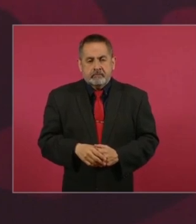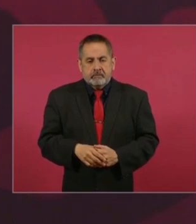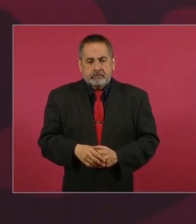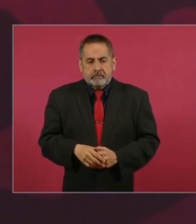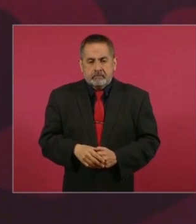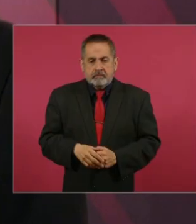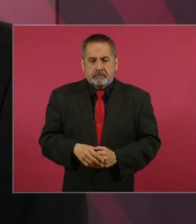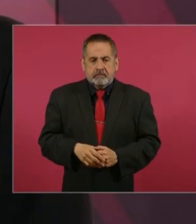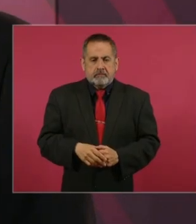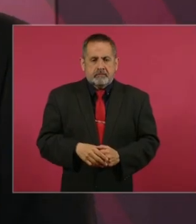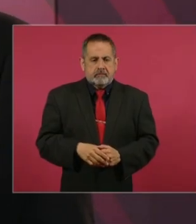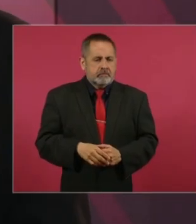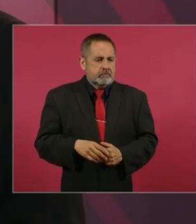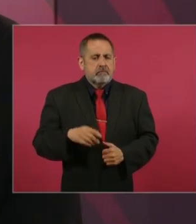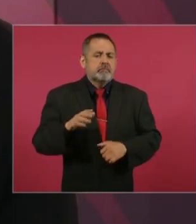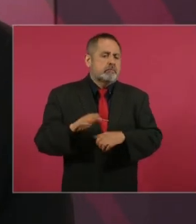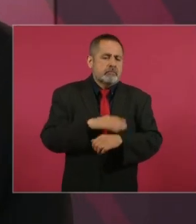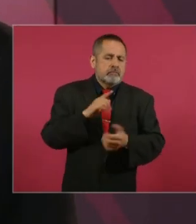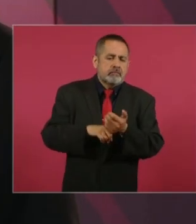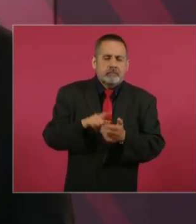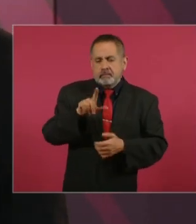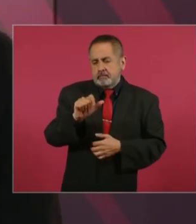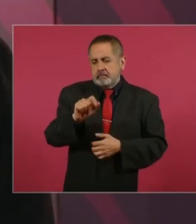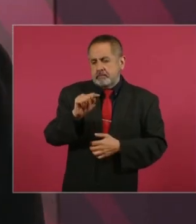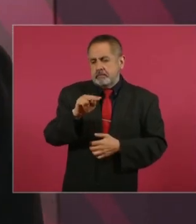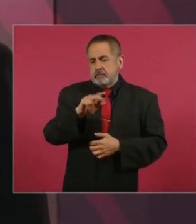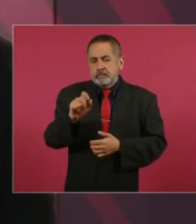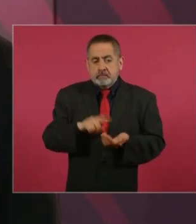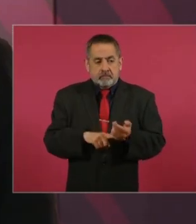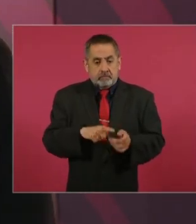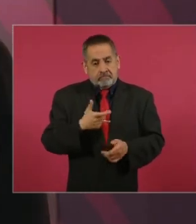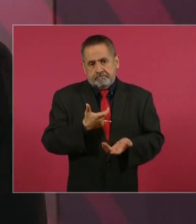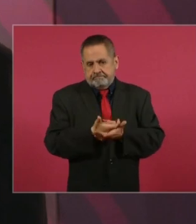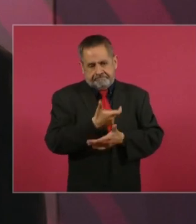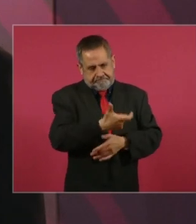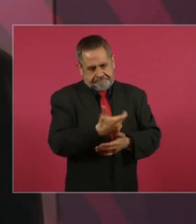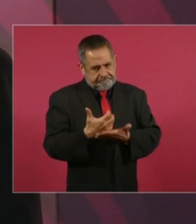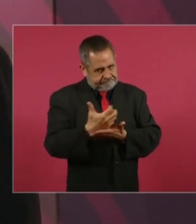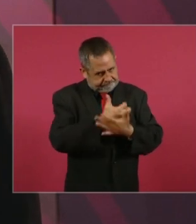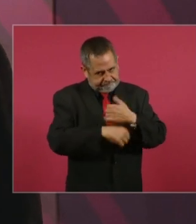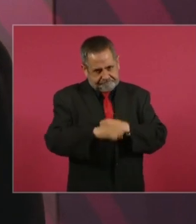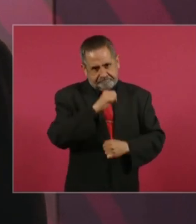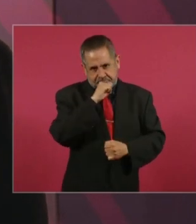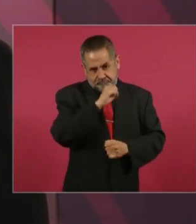Pero, ¿por qué los latinos? Bueno, porque además que pagan muy bien ahí,